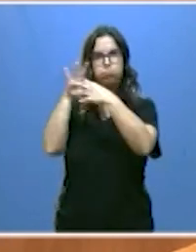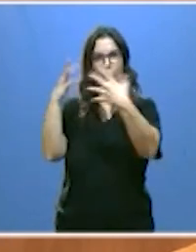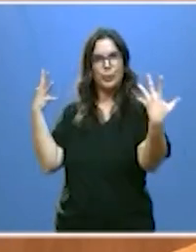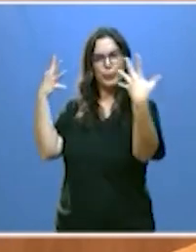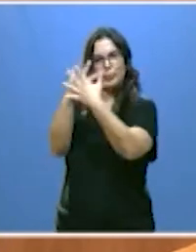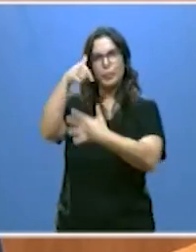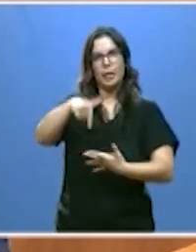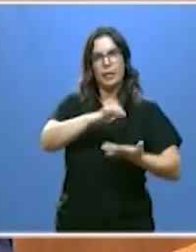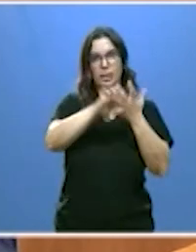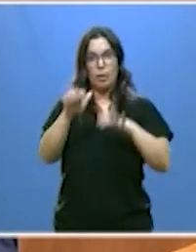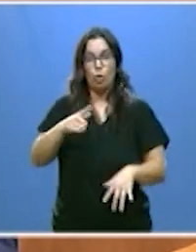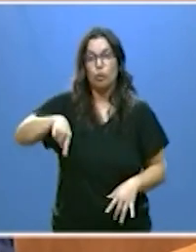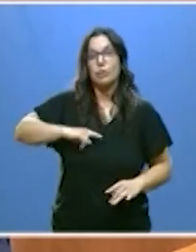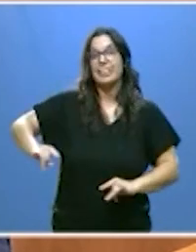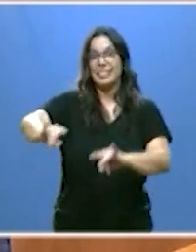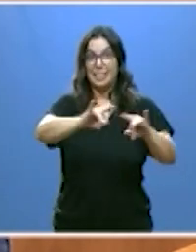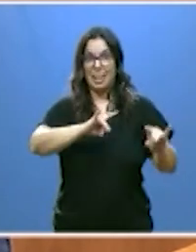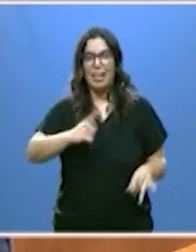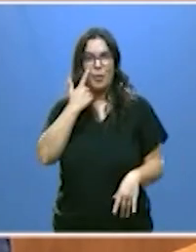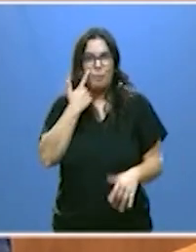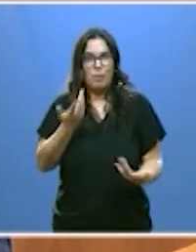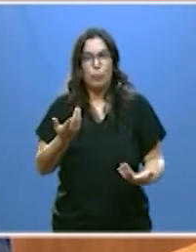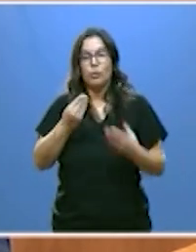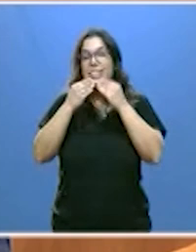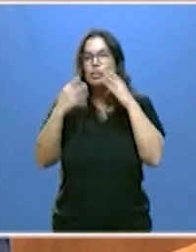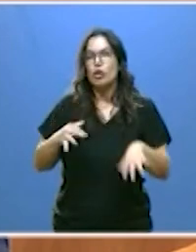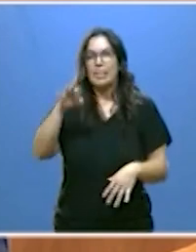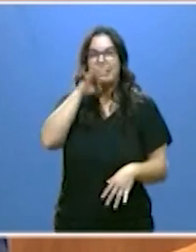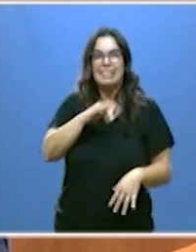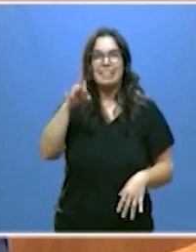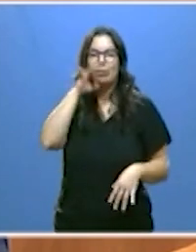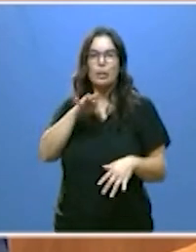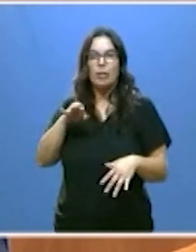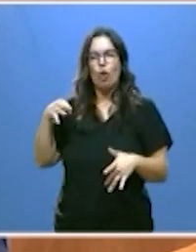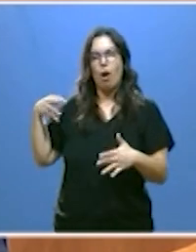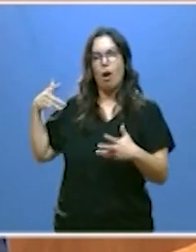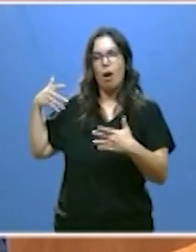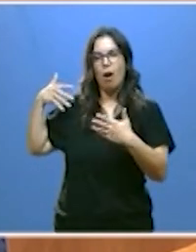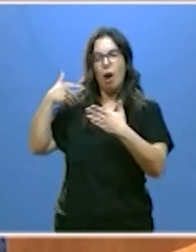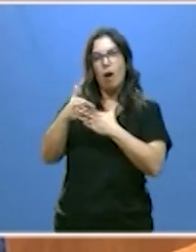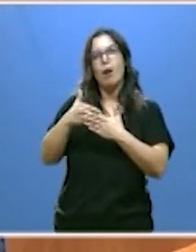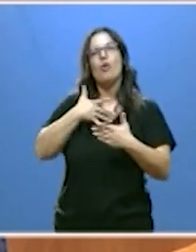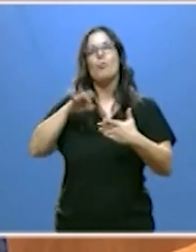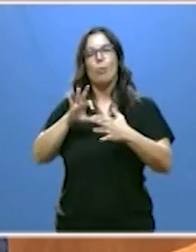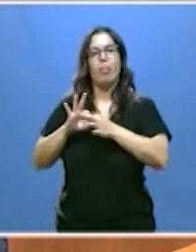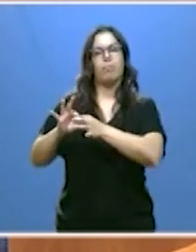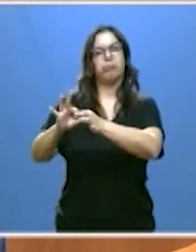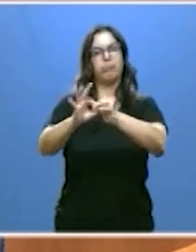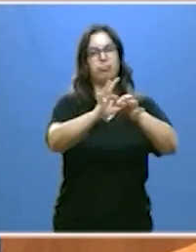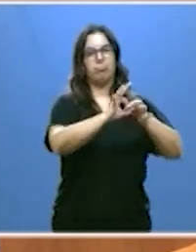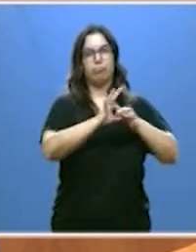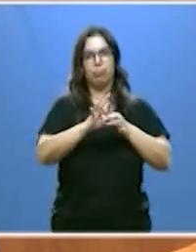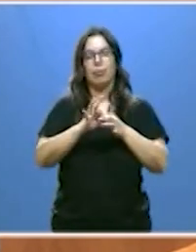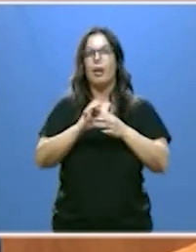Y en nuestra tierra, como vamos a ver, una historia de siglos es capaz de armonizarse con las más